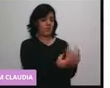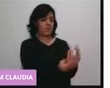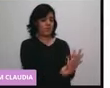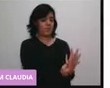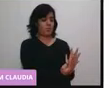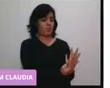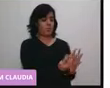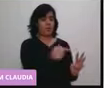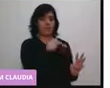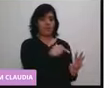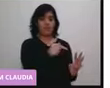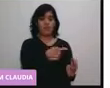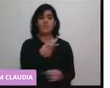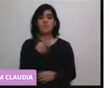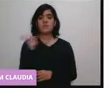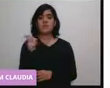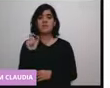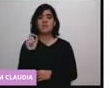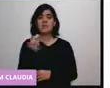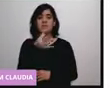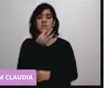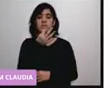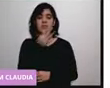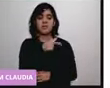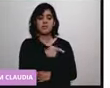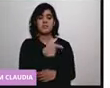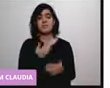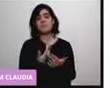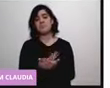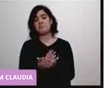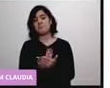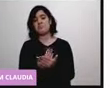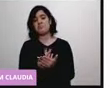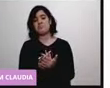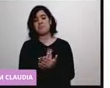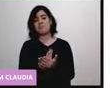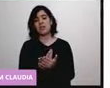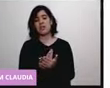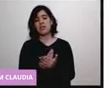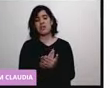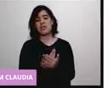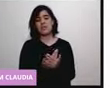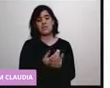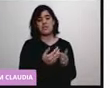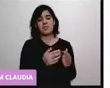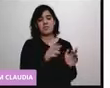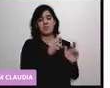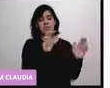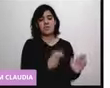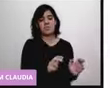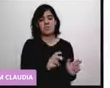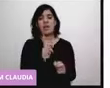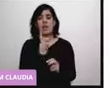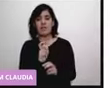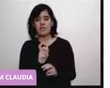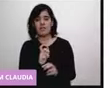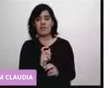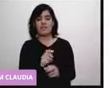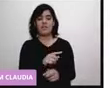120 minutos, que es lo que se va a descongelar de la hora exacta que usted lo sacó del congelador.